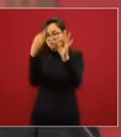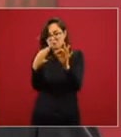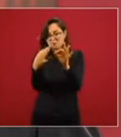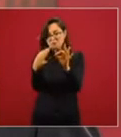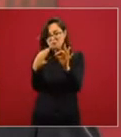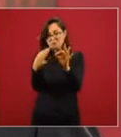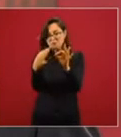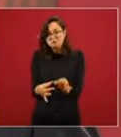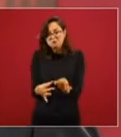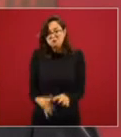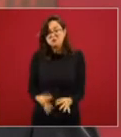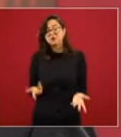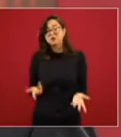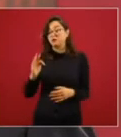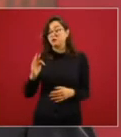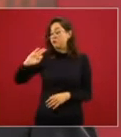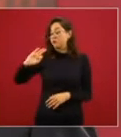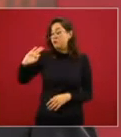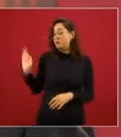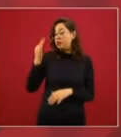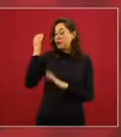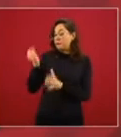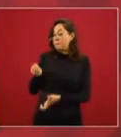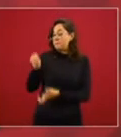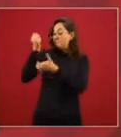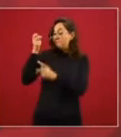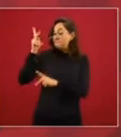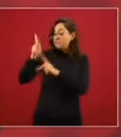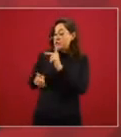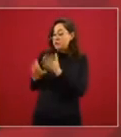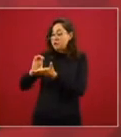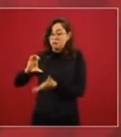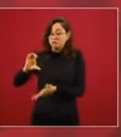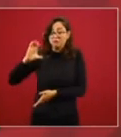participaciones federales han ido creciendo